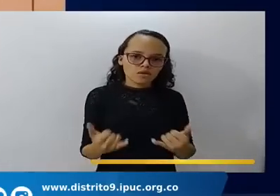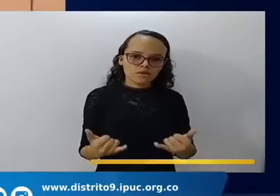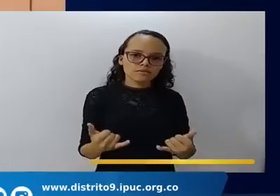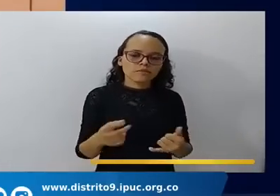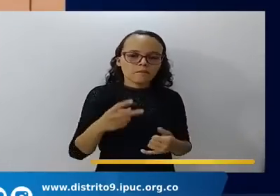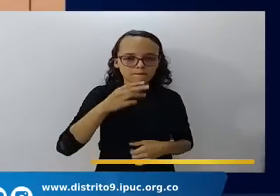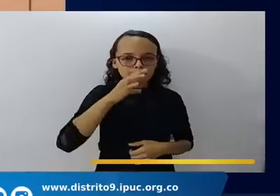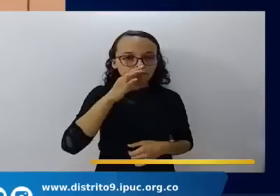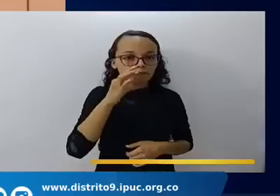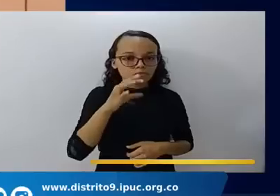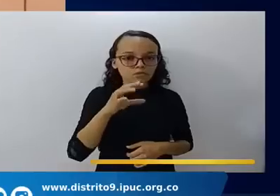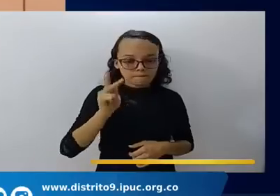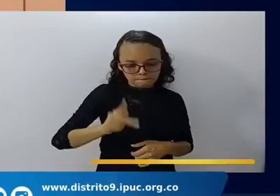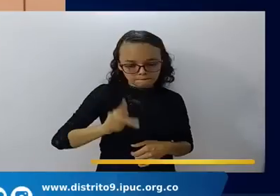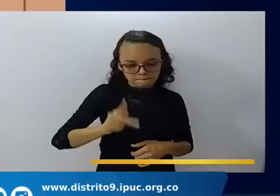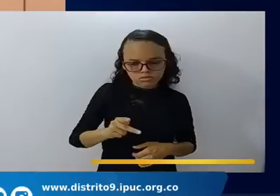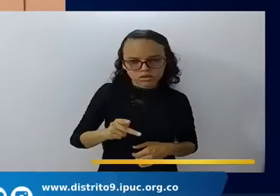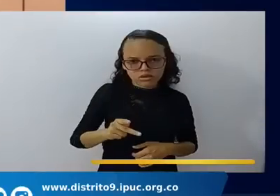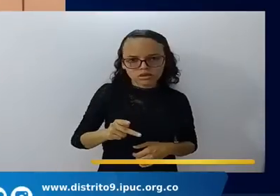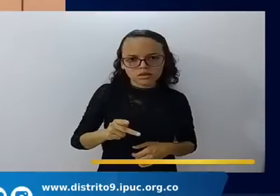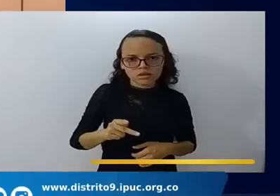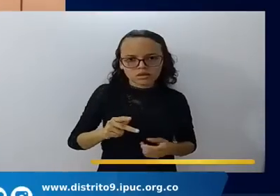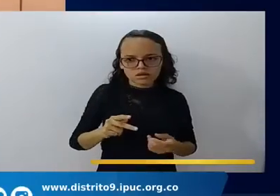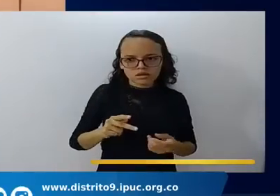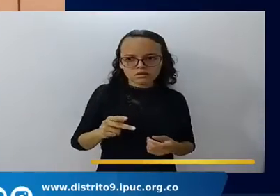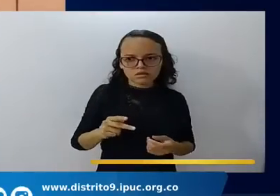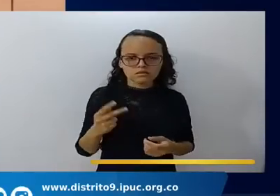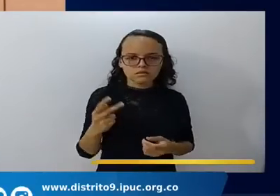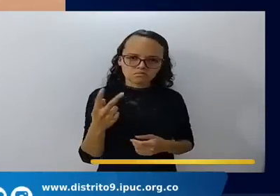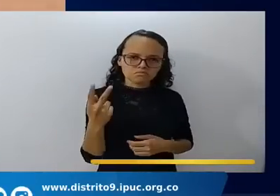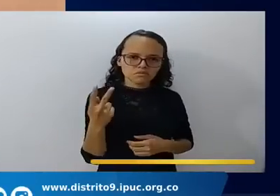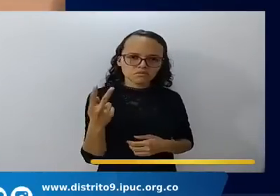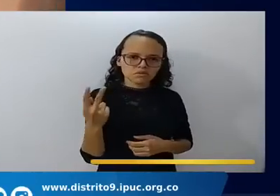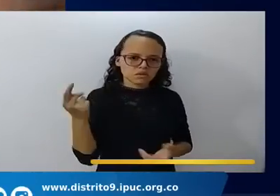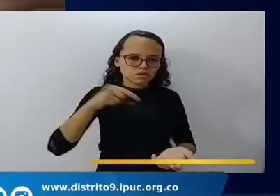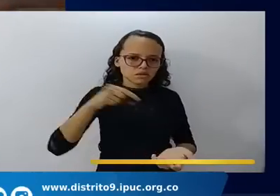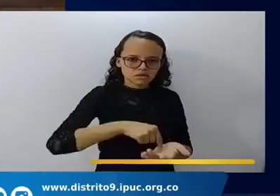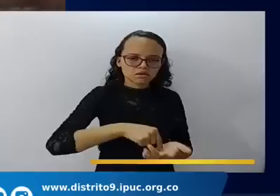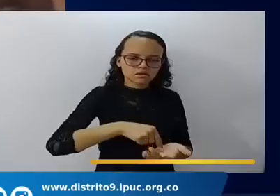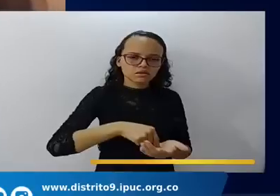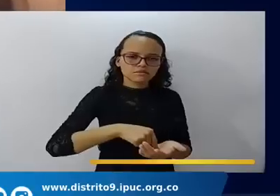comporta por la forma como actúa por sus estilos de vida